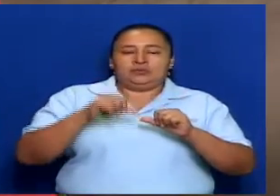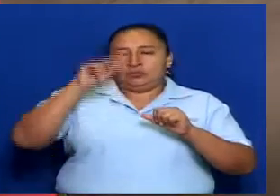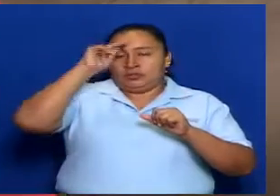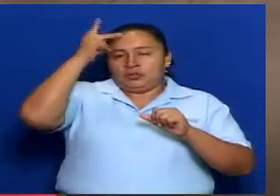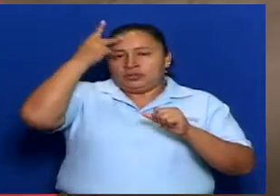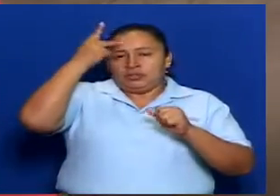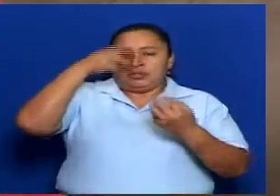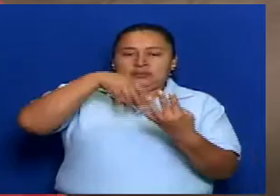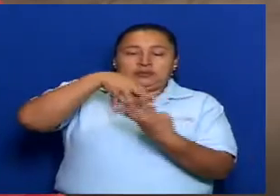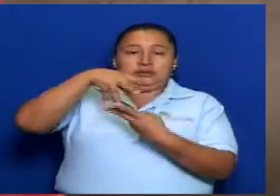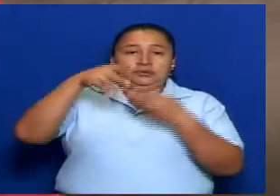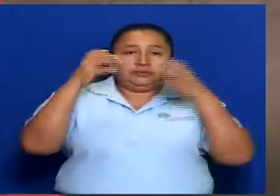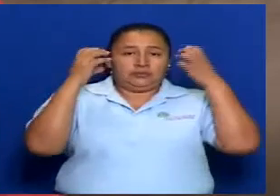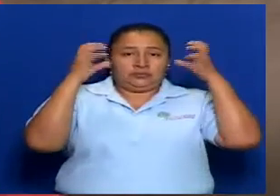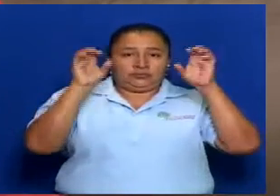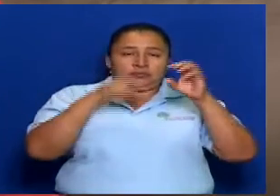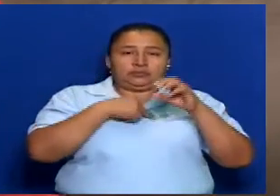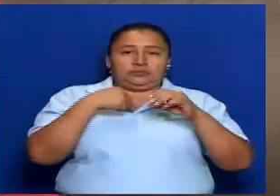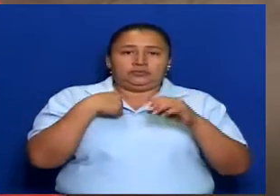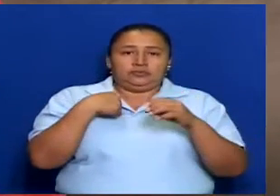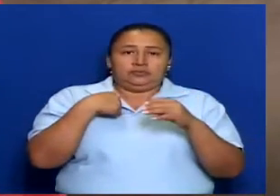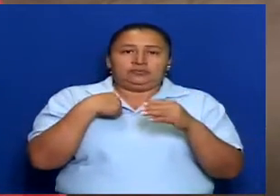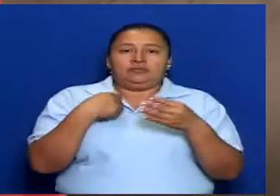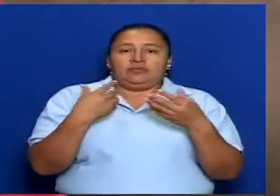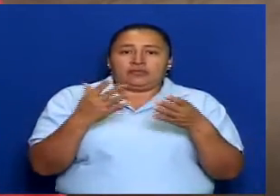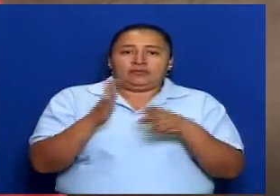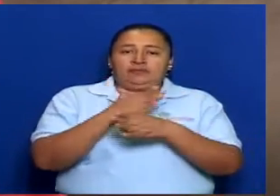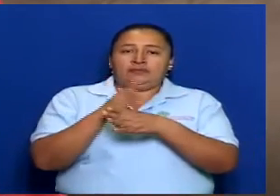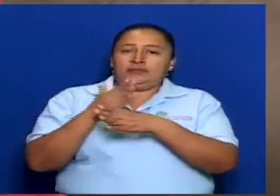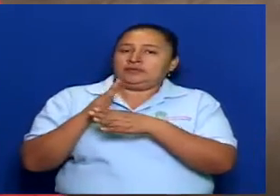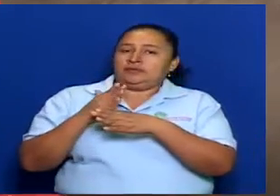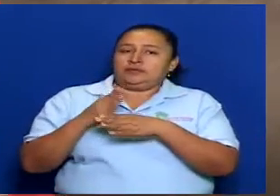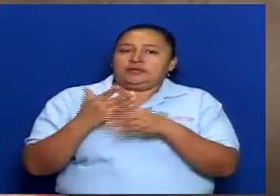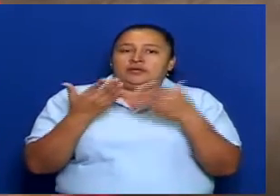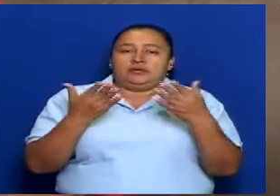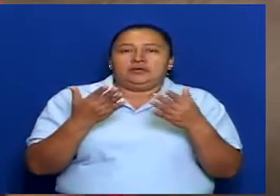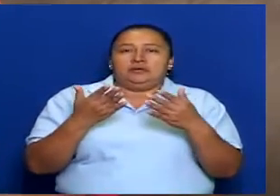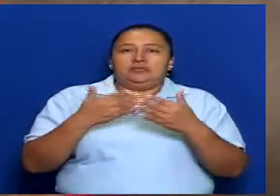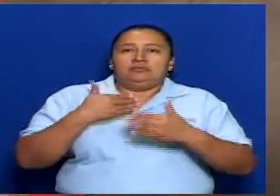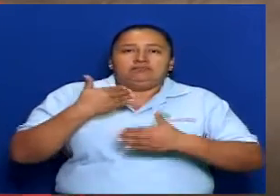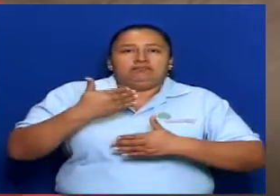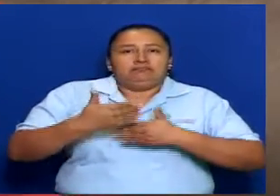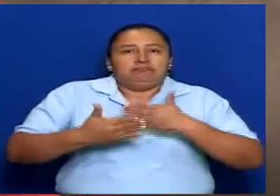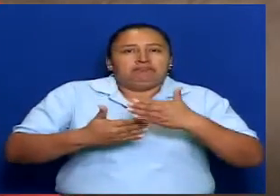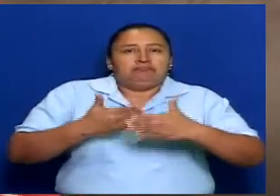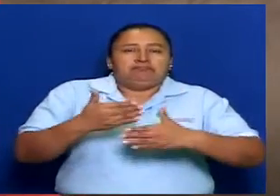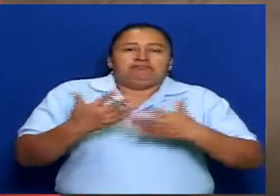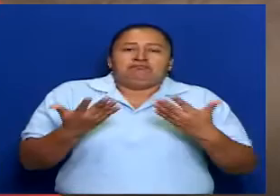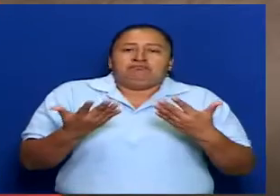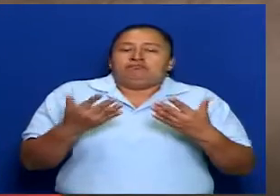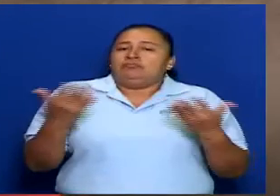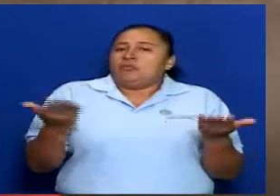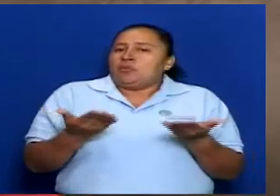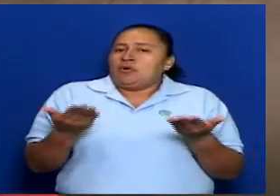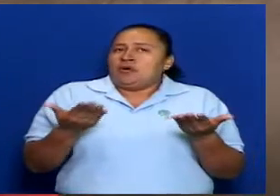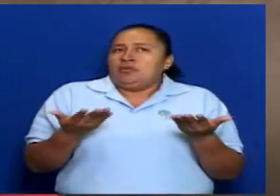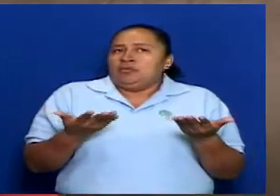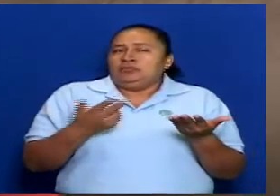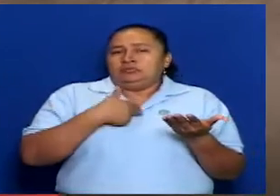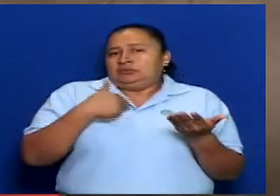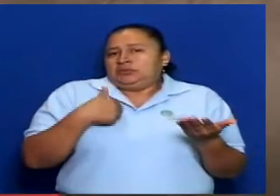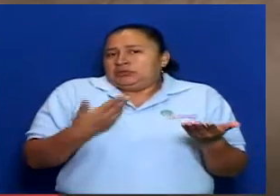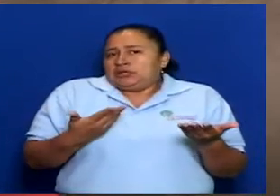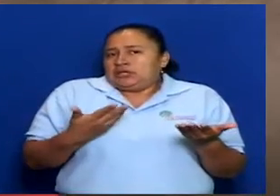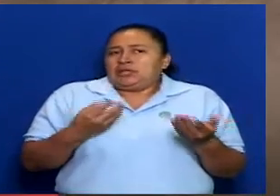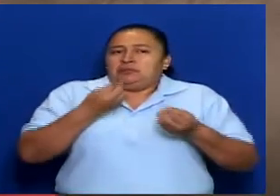interculturalidad realizando. Y ya en el proceso de cómo vamos a